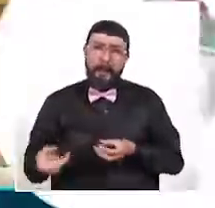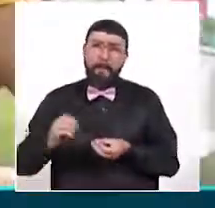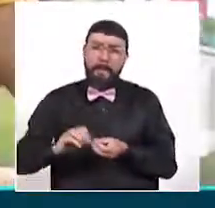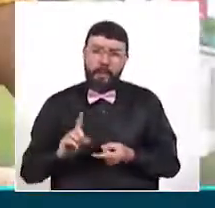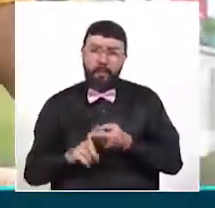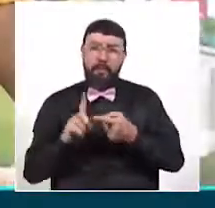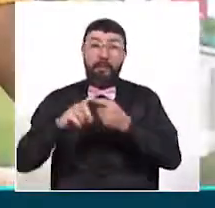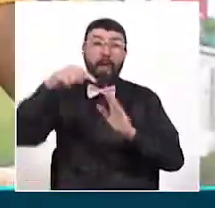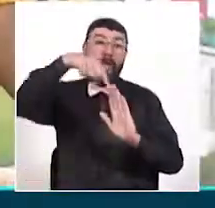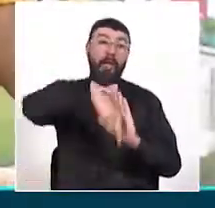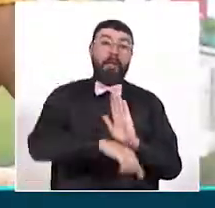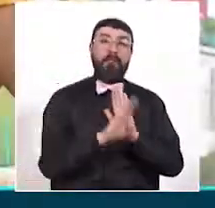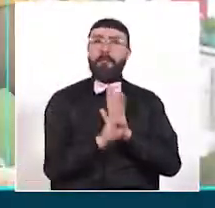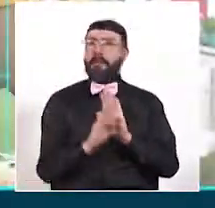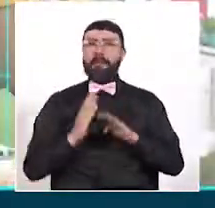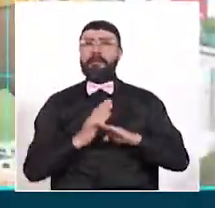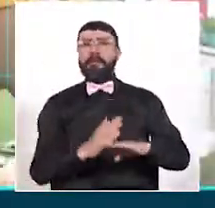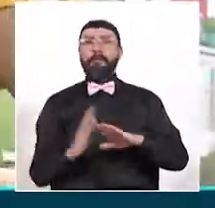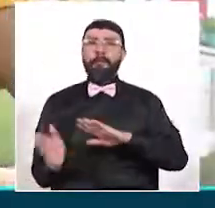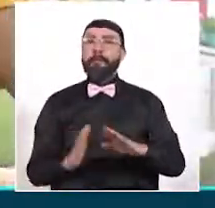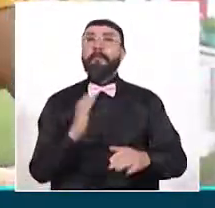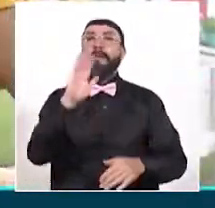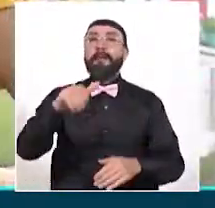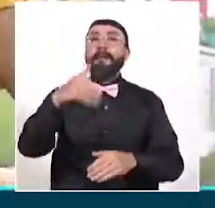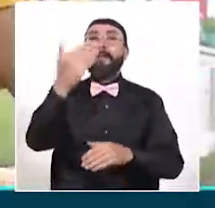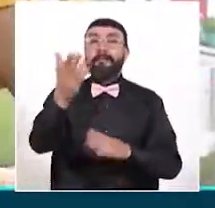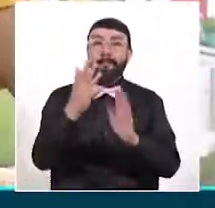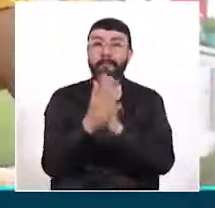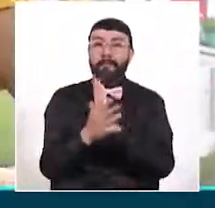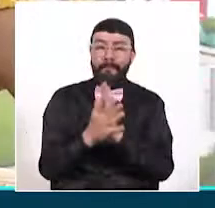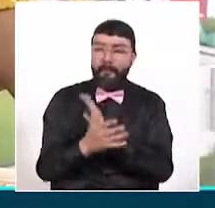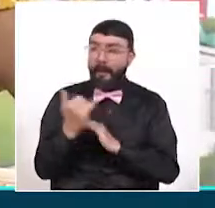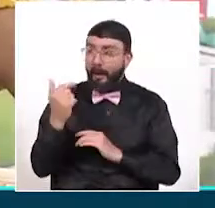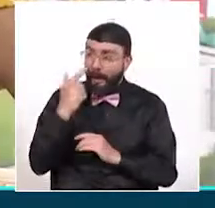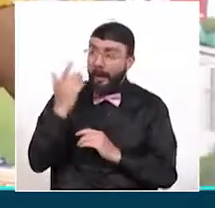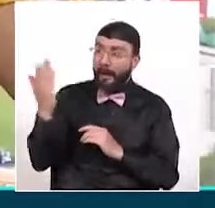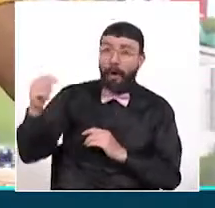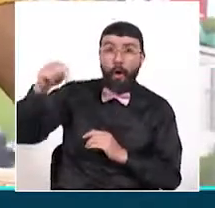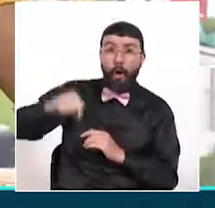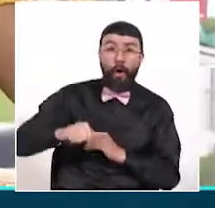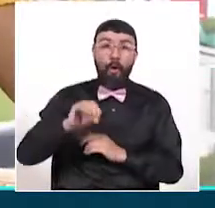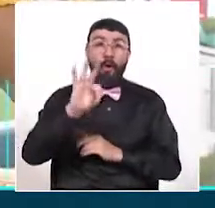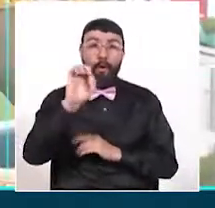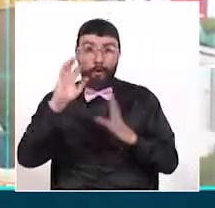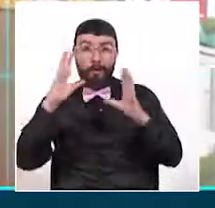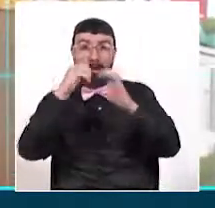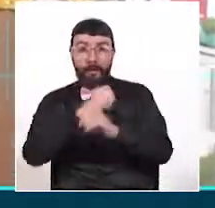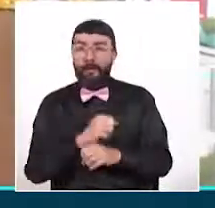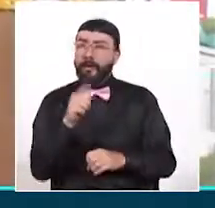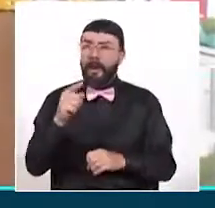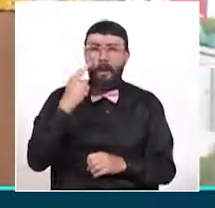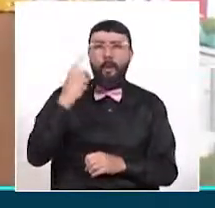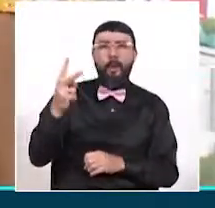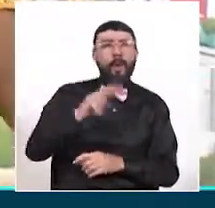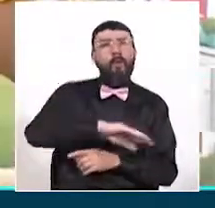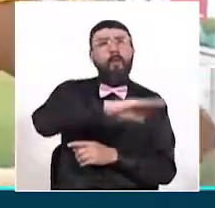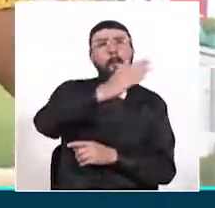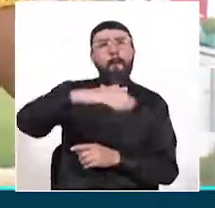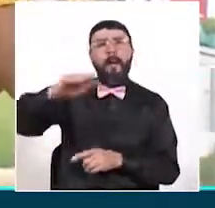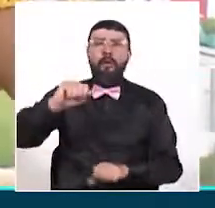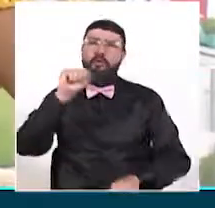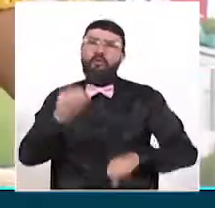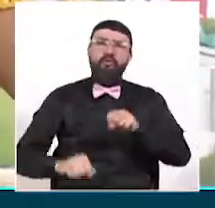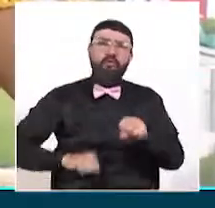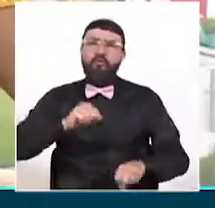Y en Sin Estrés, información del estreno de Paisajeando en Bici que será hoy a las 8 de la noche. Todos los detalles